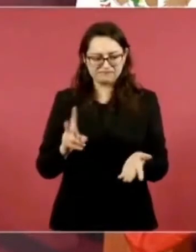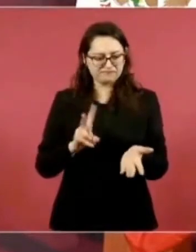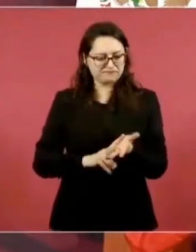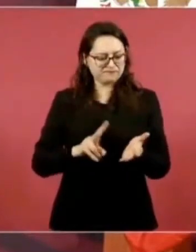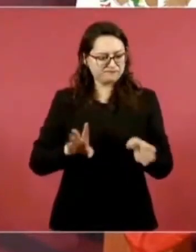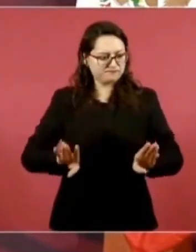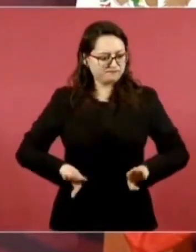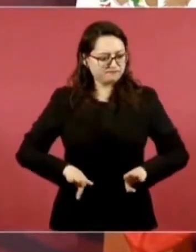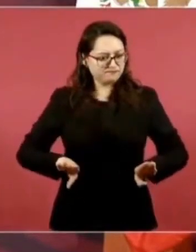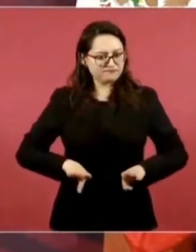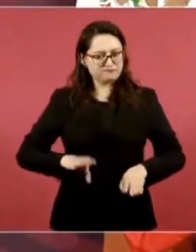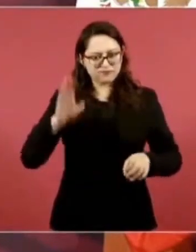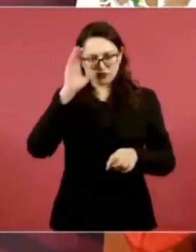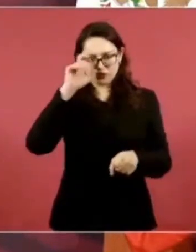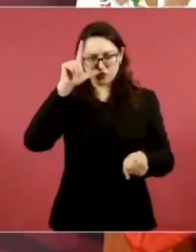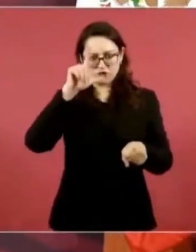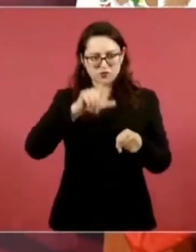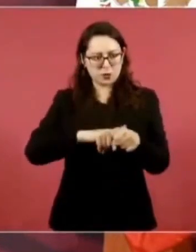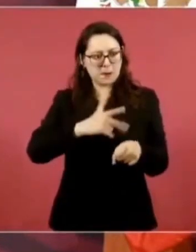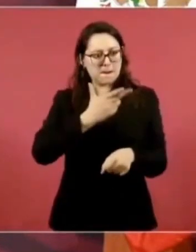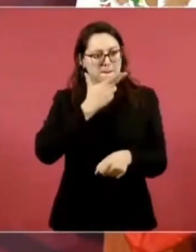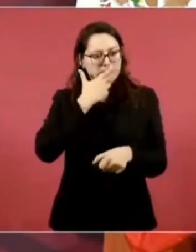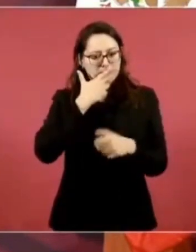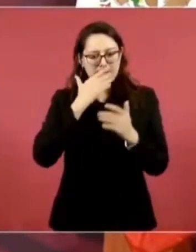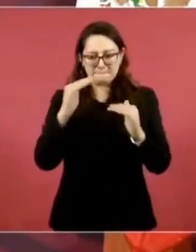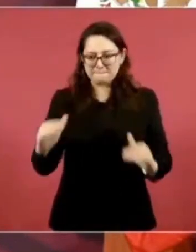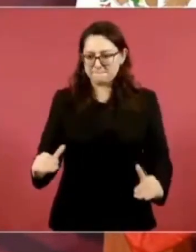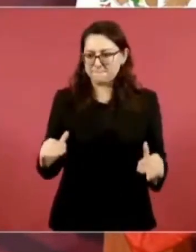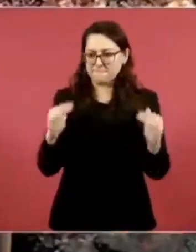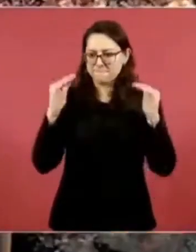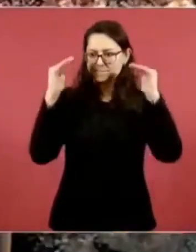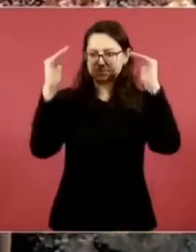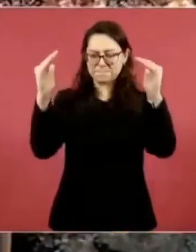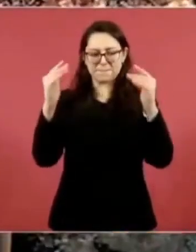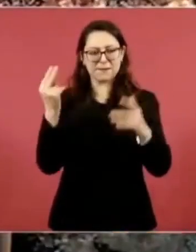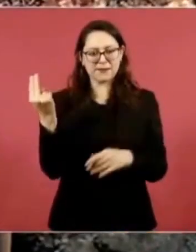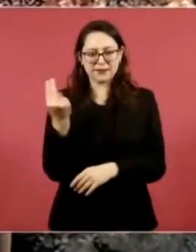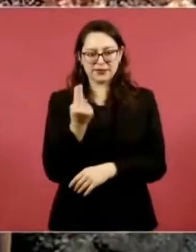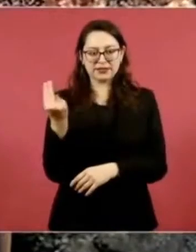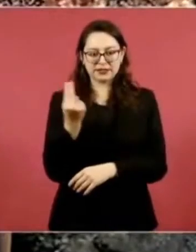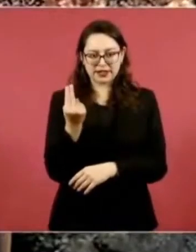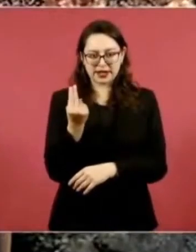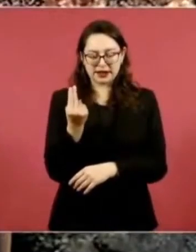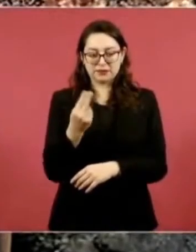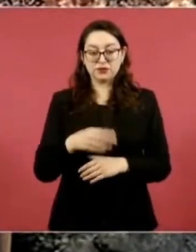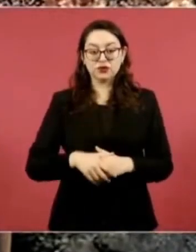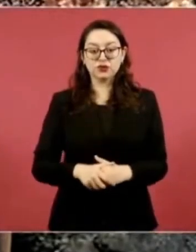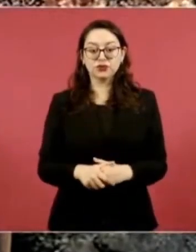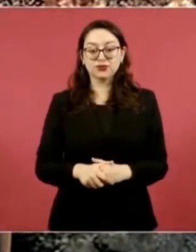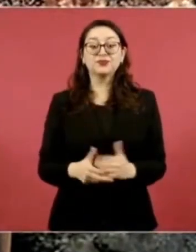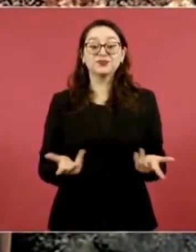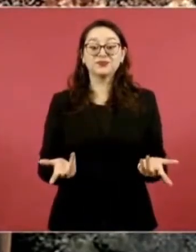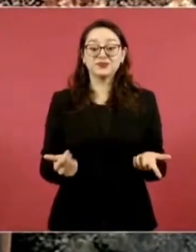culturales. la gran reserva de valores que tiene México. Por eso no es extraño lo de la ciudad.